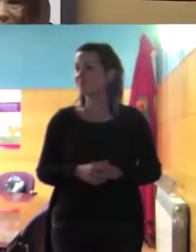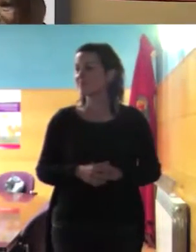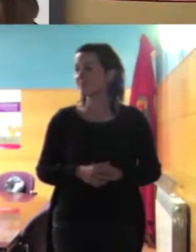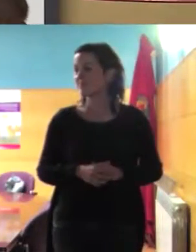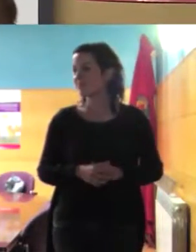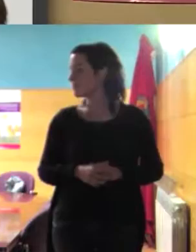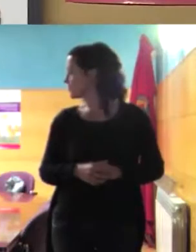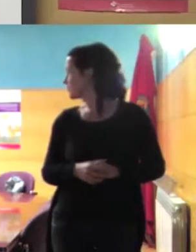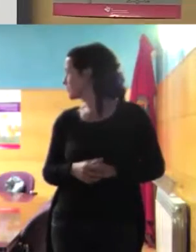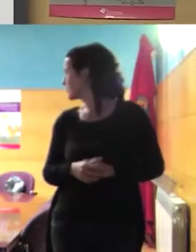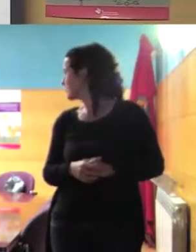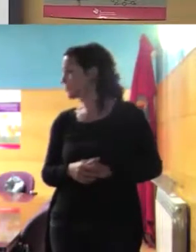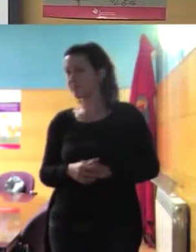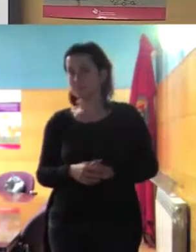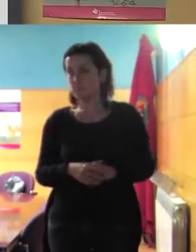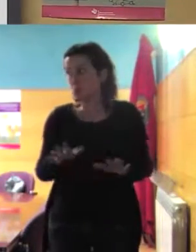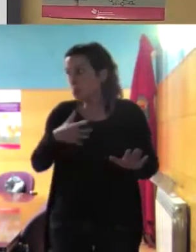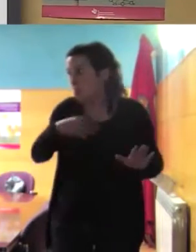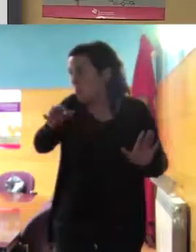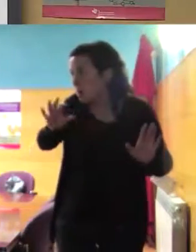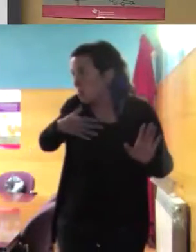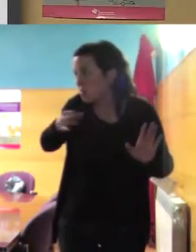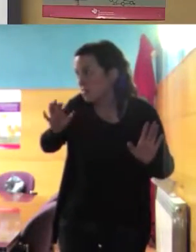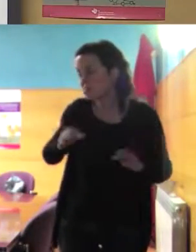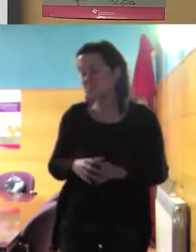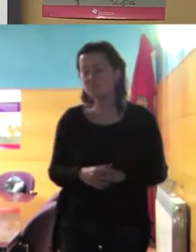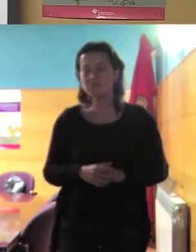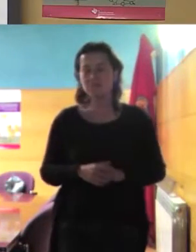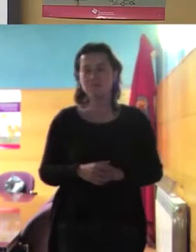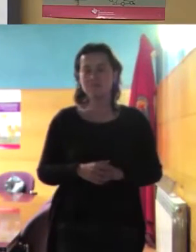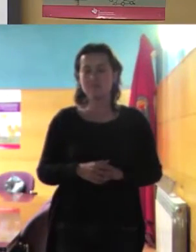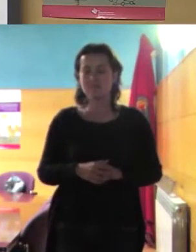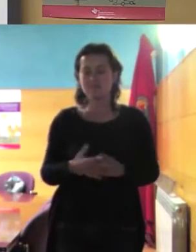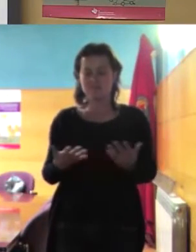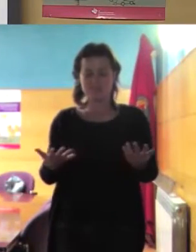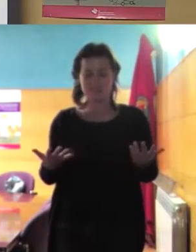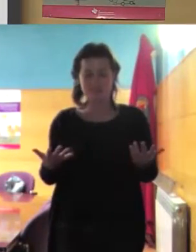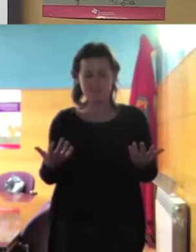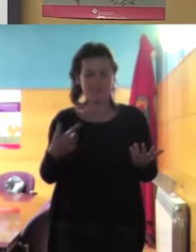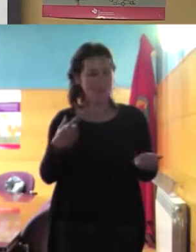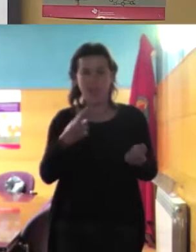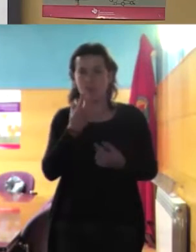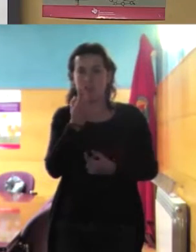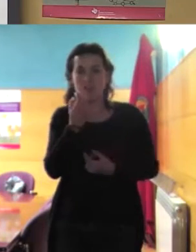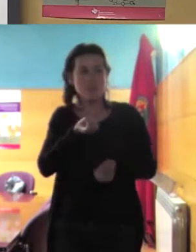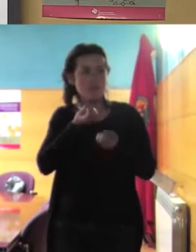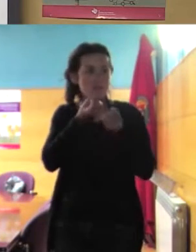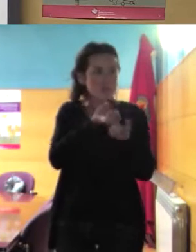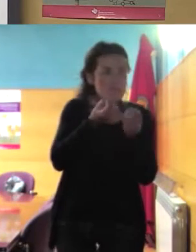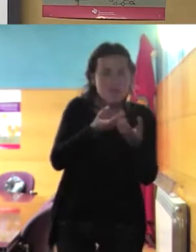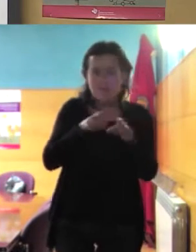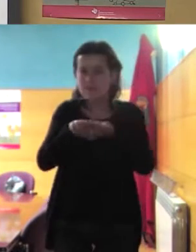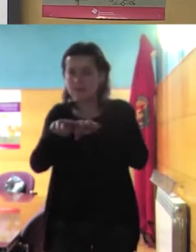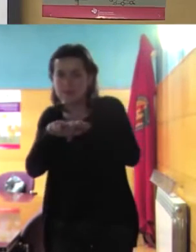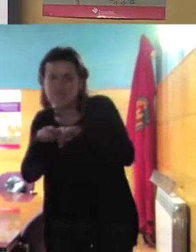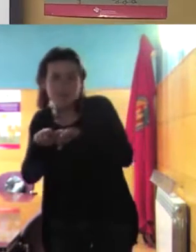bueno pues si te descuida o sea que es que por comentar y por criticar a uno y a otro